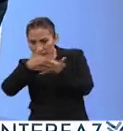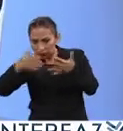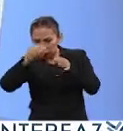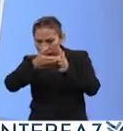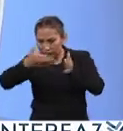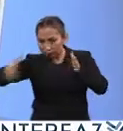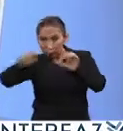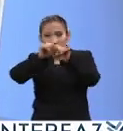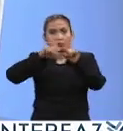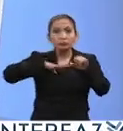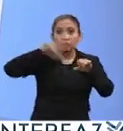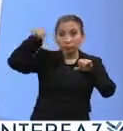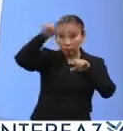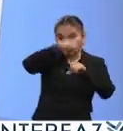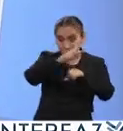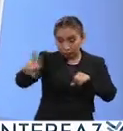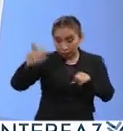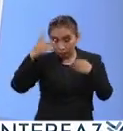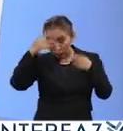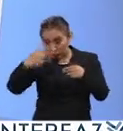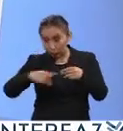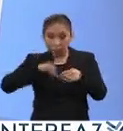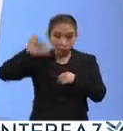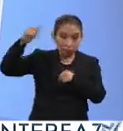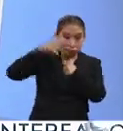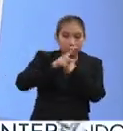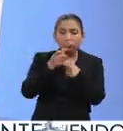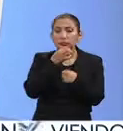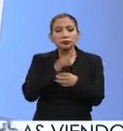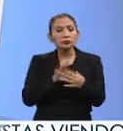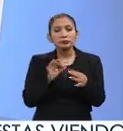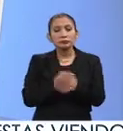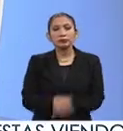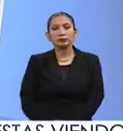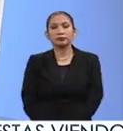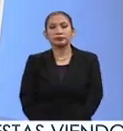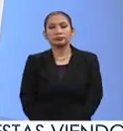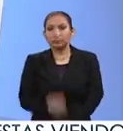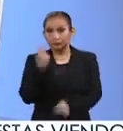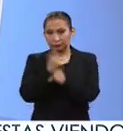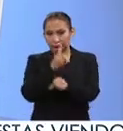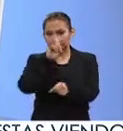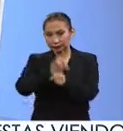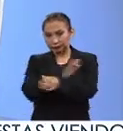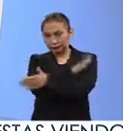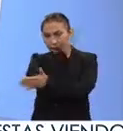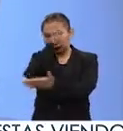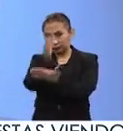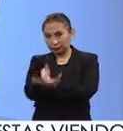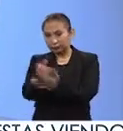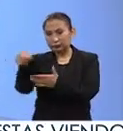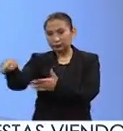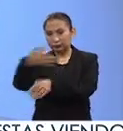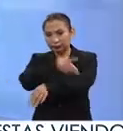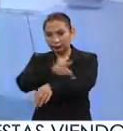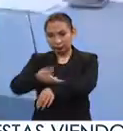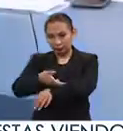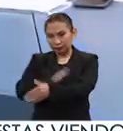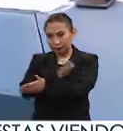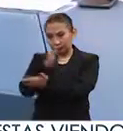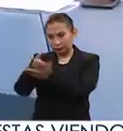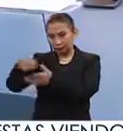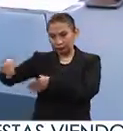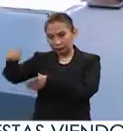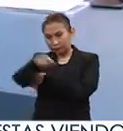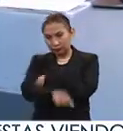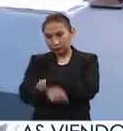aula? ¿Eran puros mexicanos o sabían extranjeros? Platícanos un poco de tu día a día. El primer día se llegó a una familia, una